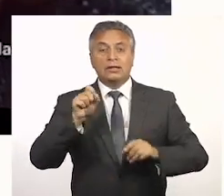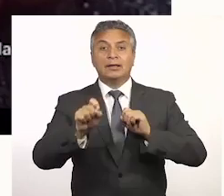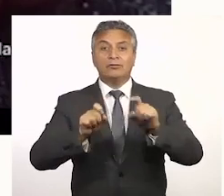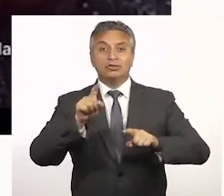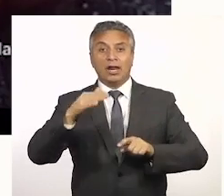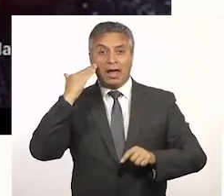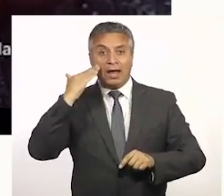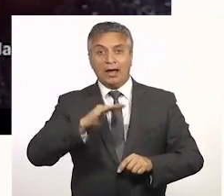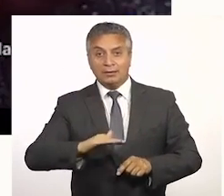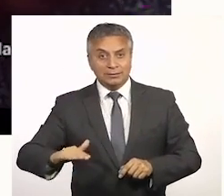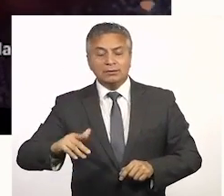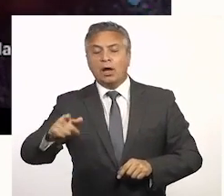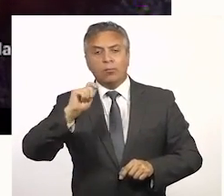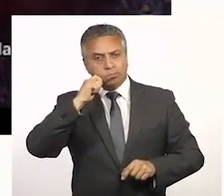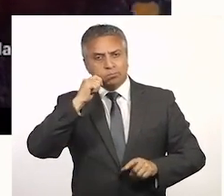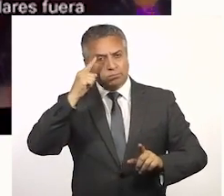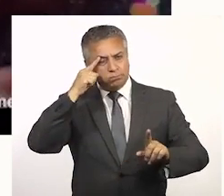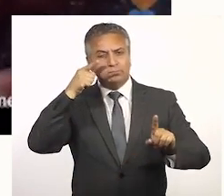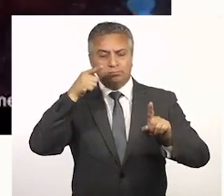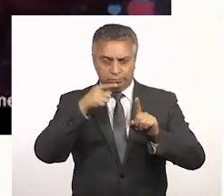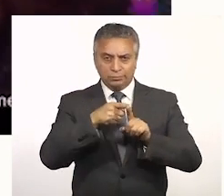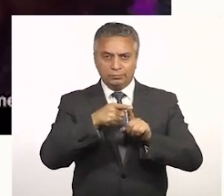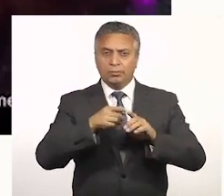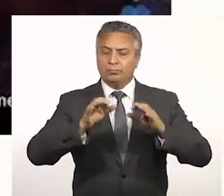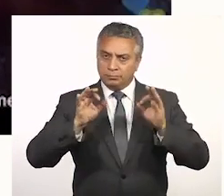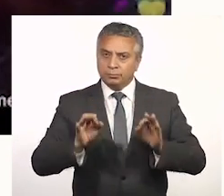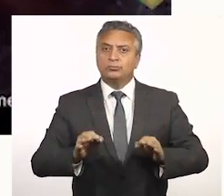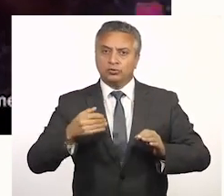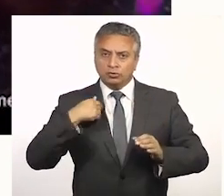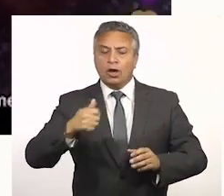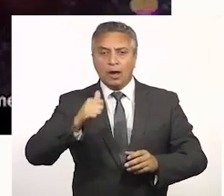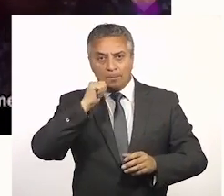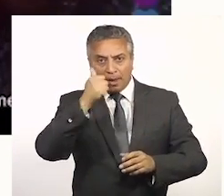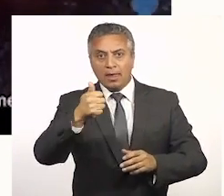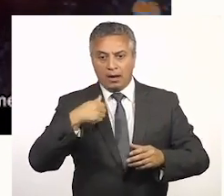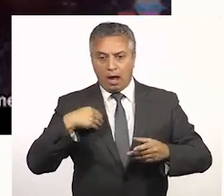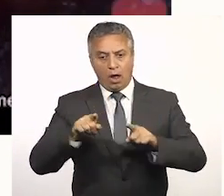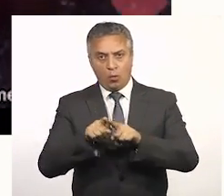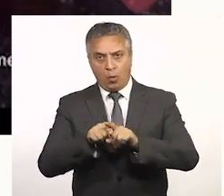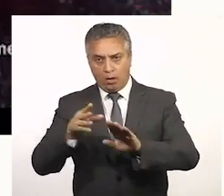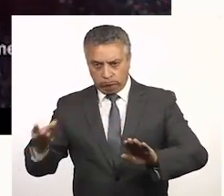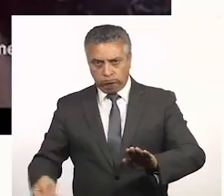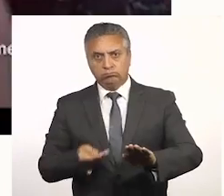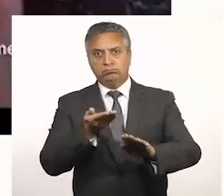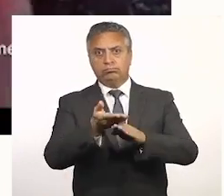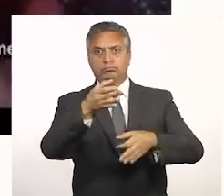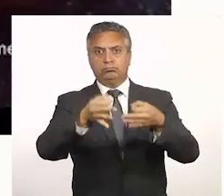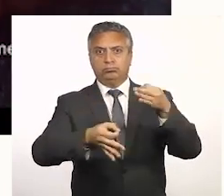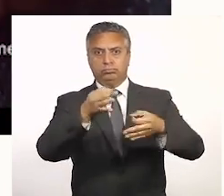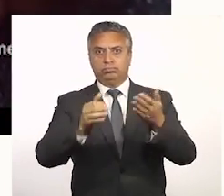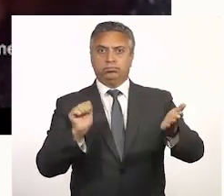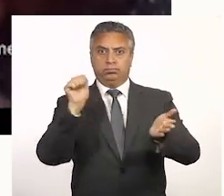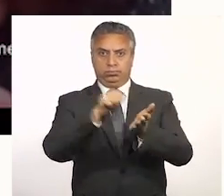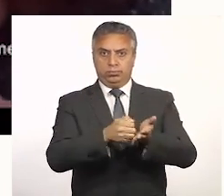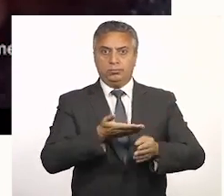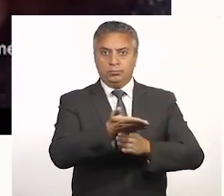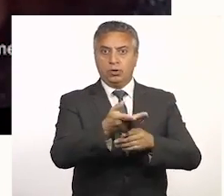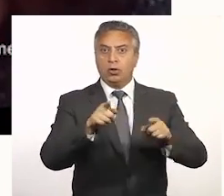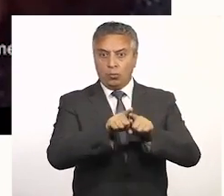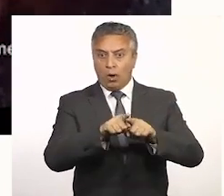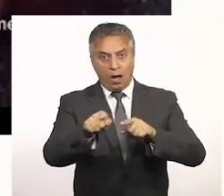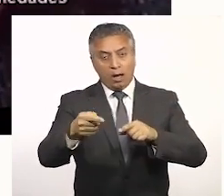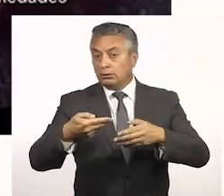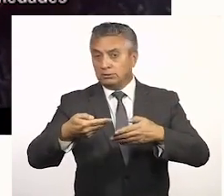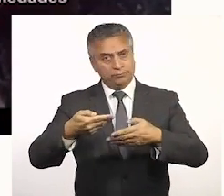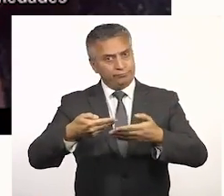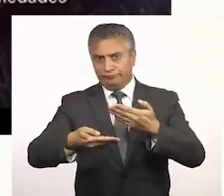Nosotros como Defensoría de la Niñez hemos tomado una definición, una definición que tiene que ver con que yo mañana presento un recurso ante la